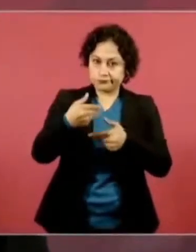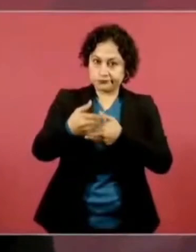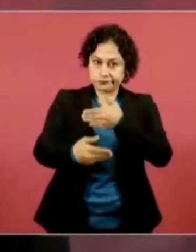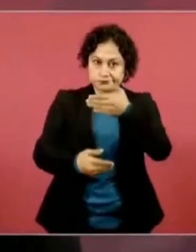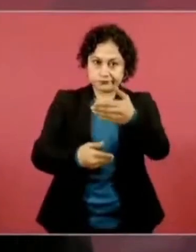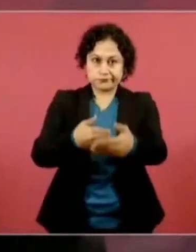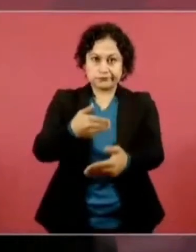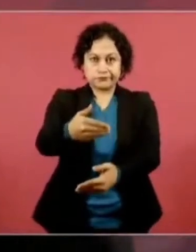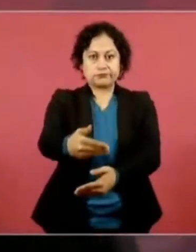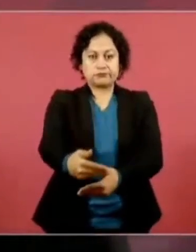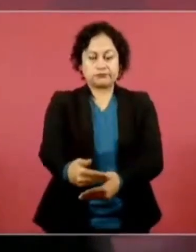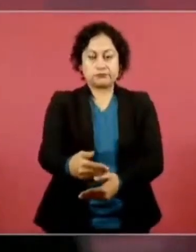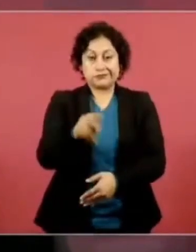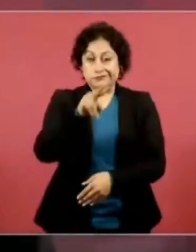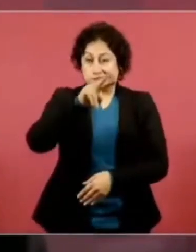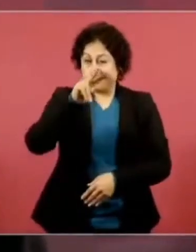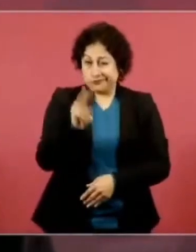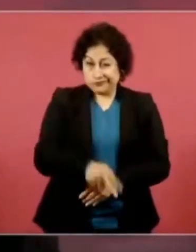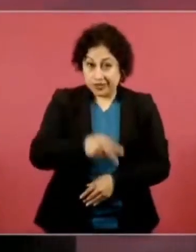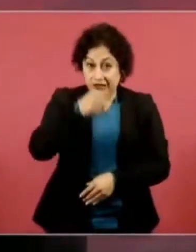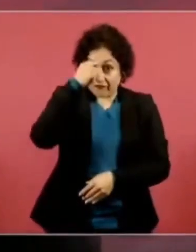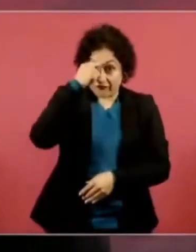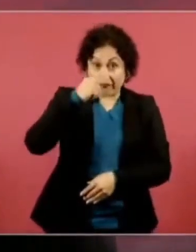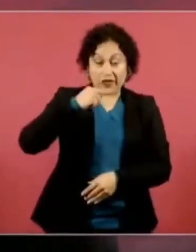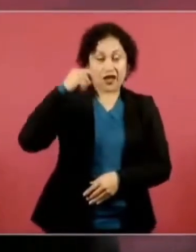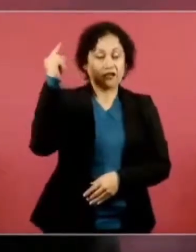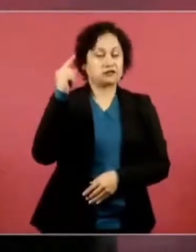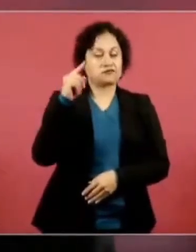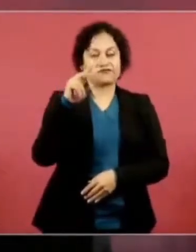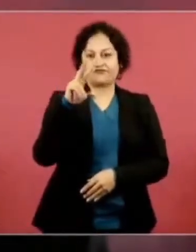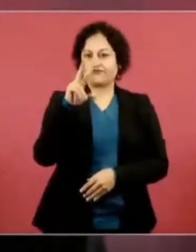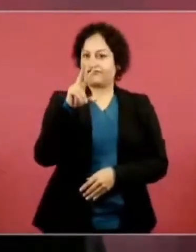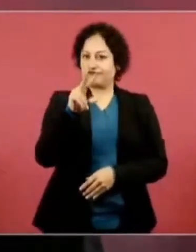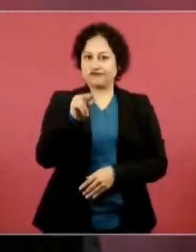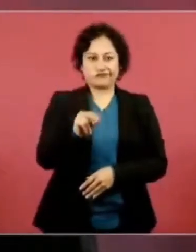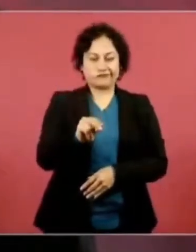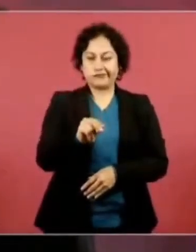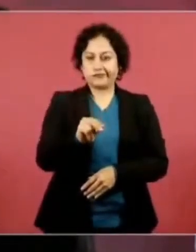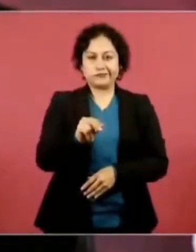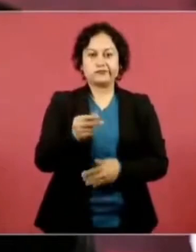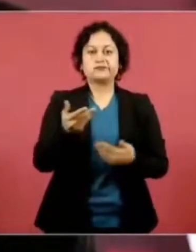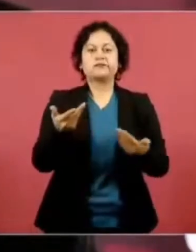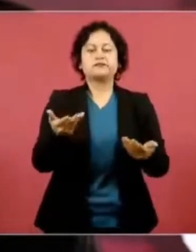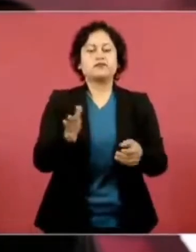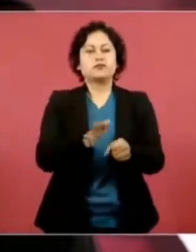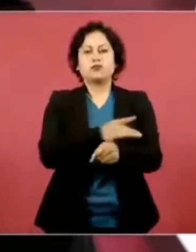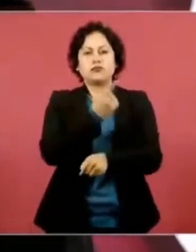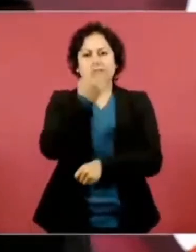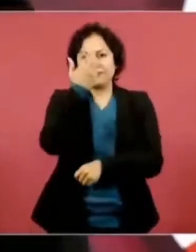asunto fácil porque la tecnología,